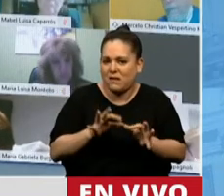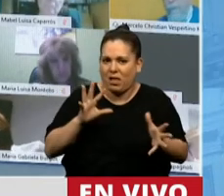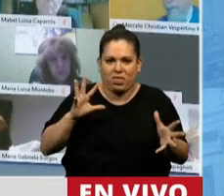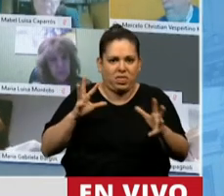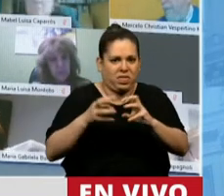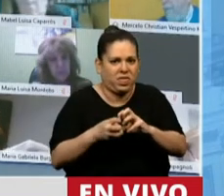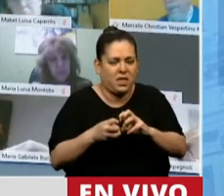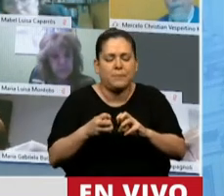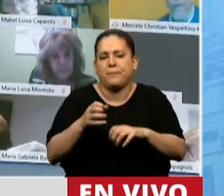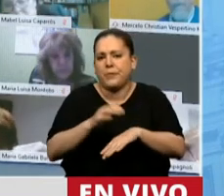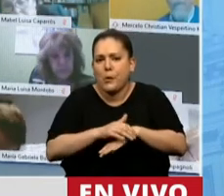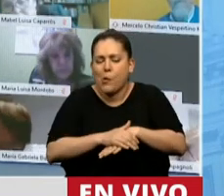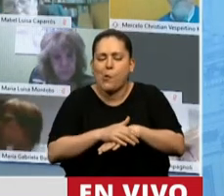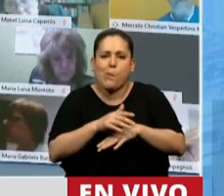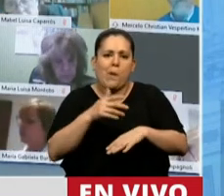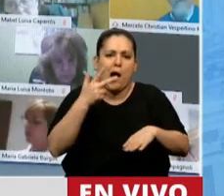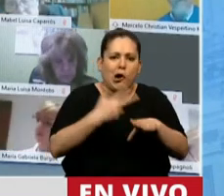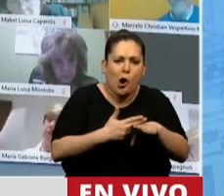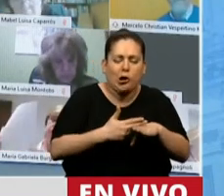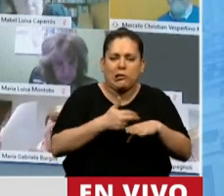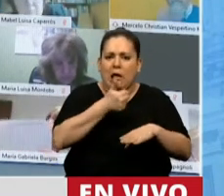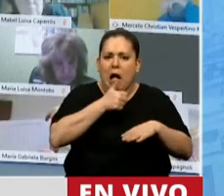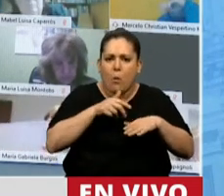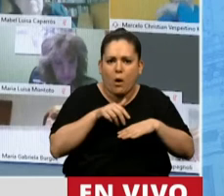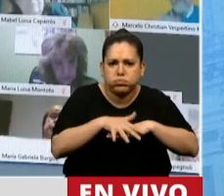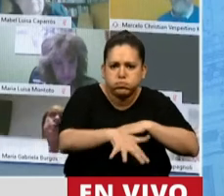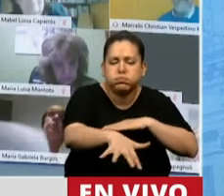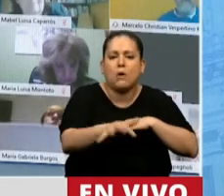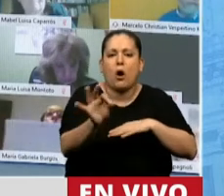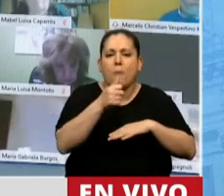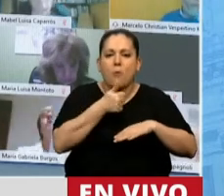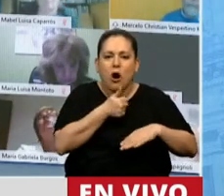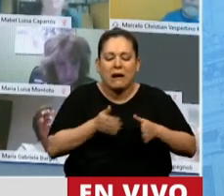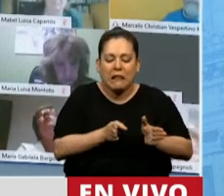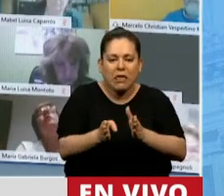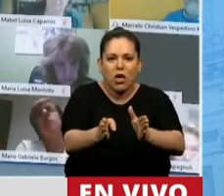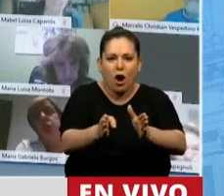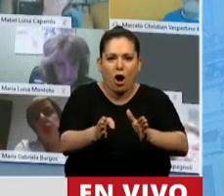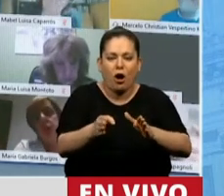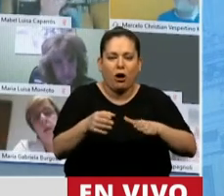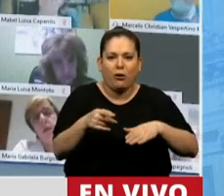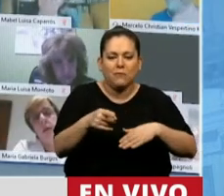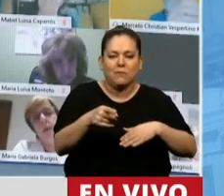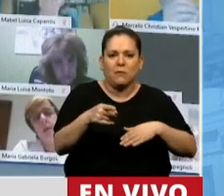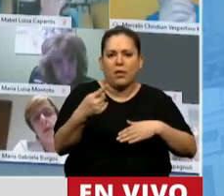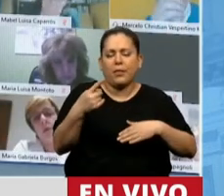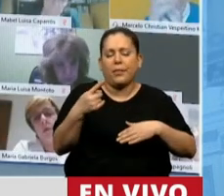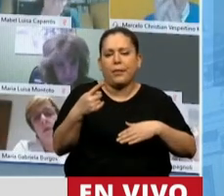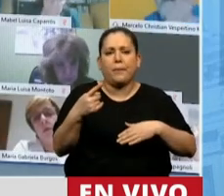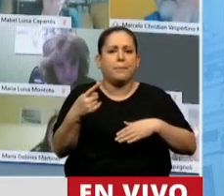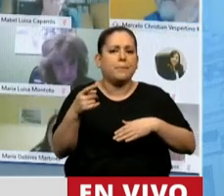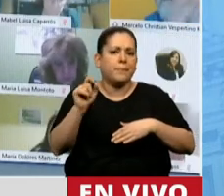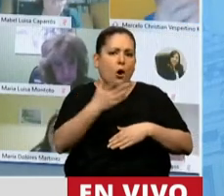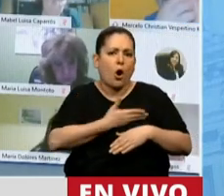Por el corte, por la interrupción de los descubrimientos de un río interprovincial por parte de los distintos y